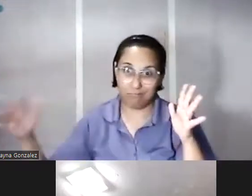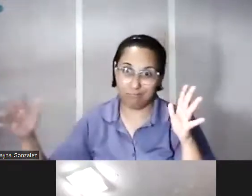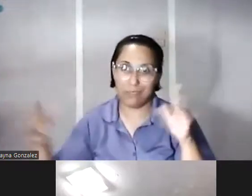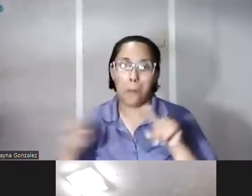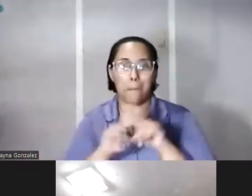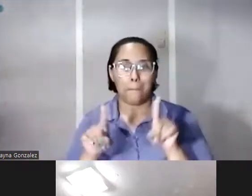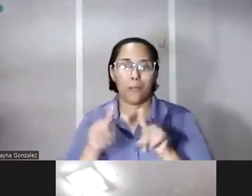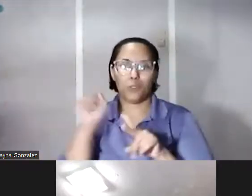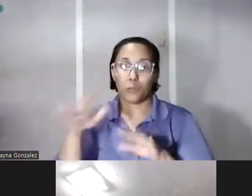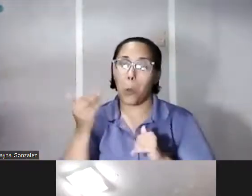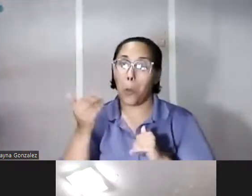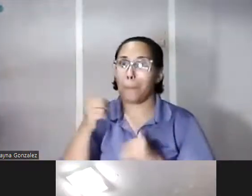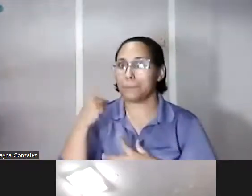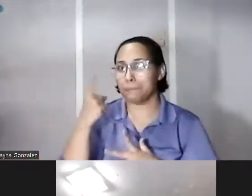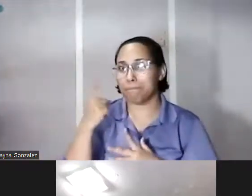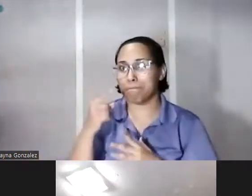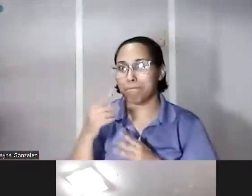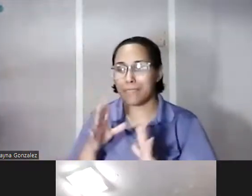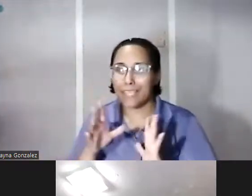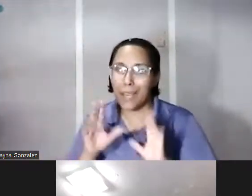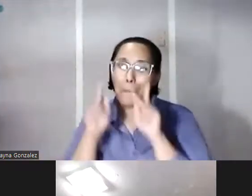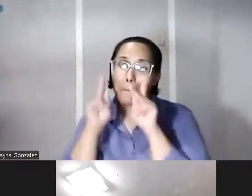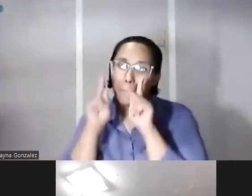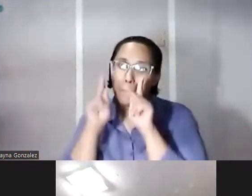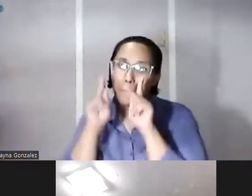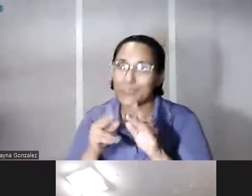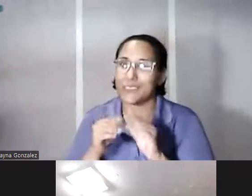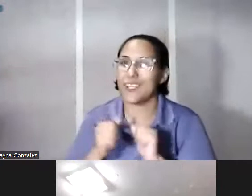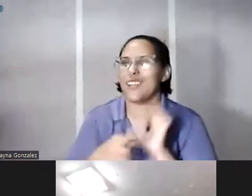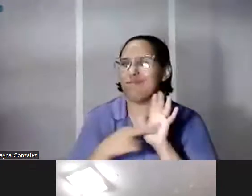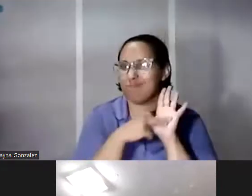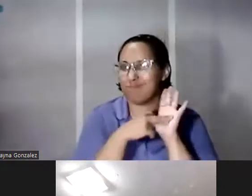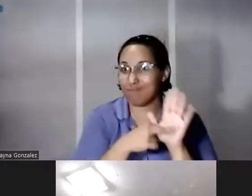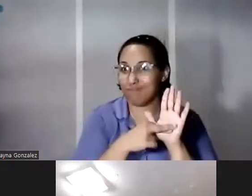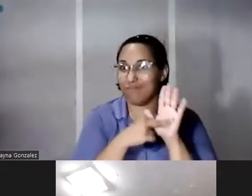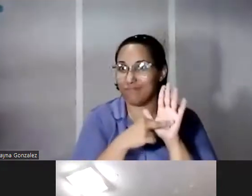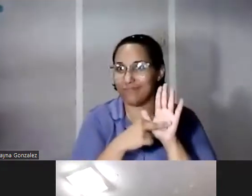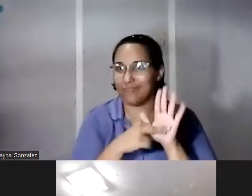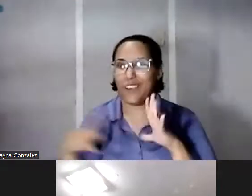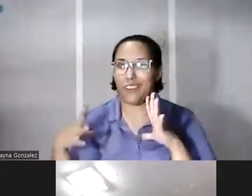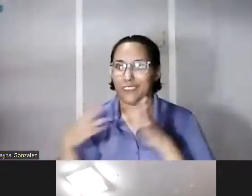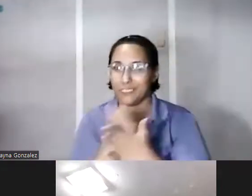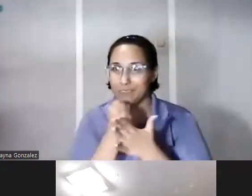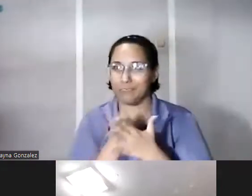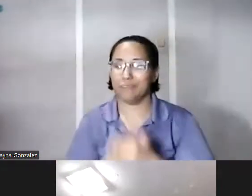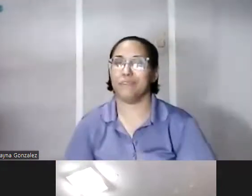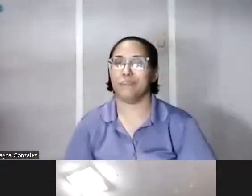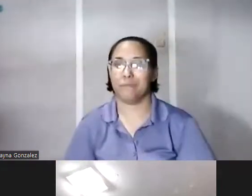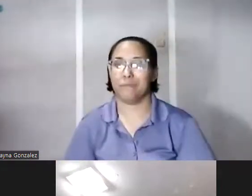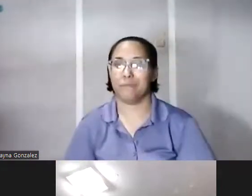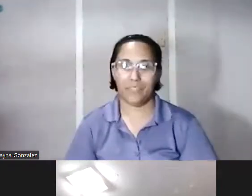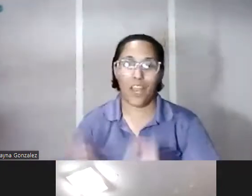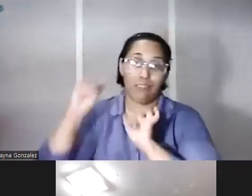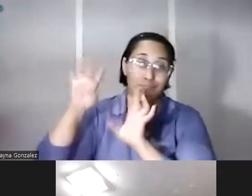vamos a decir cierta generación vamos a reconocer mucho más más rápido claro no no lo menciono por el ámbito por ejemplo del